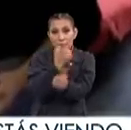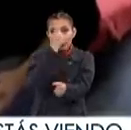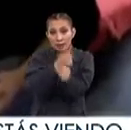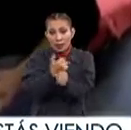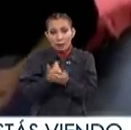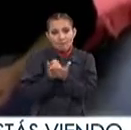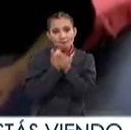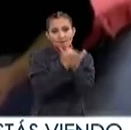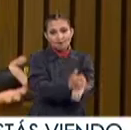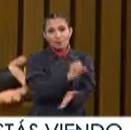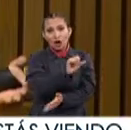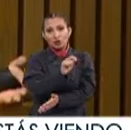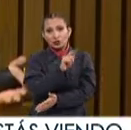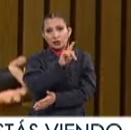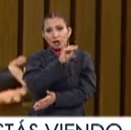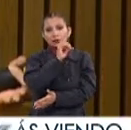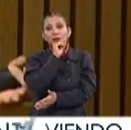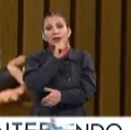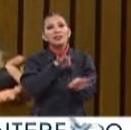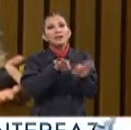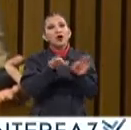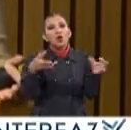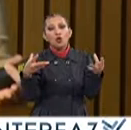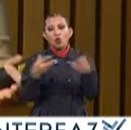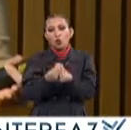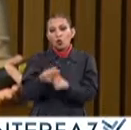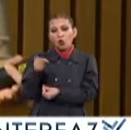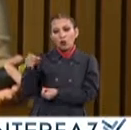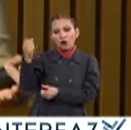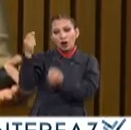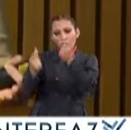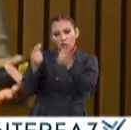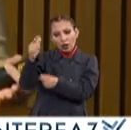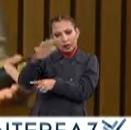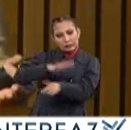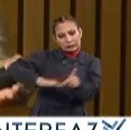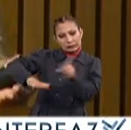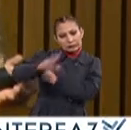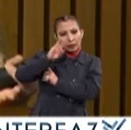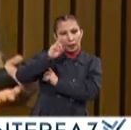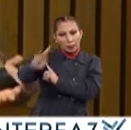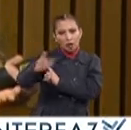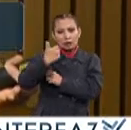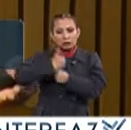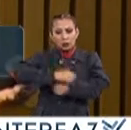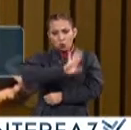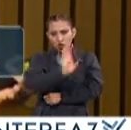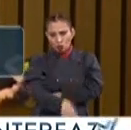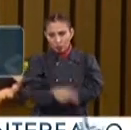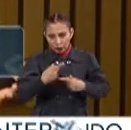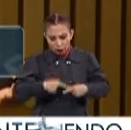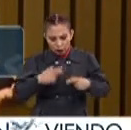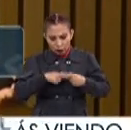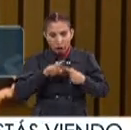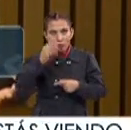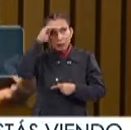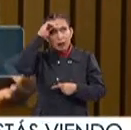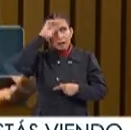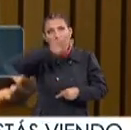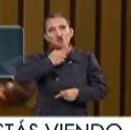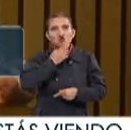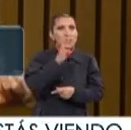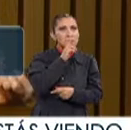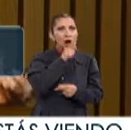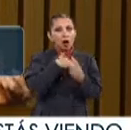primeros auxilios También trabajamos con algunas condiciones, decíamos, como el duelo, como pensamientos suicidas,